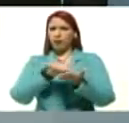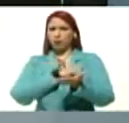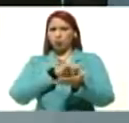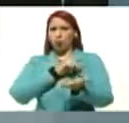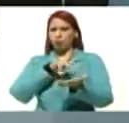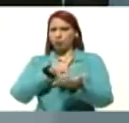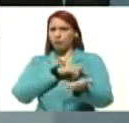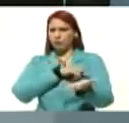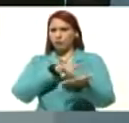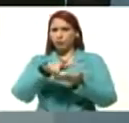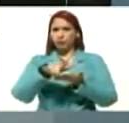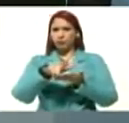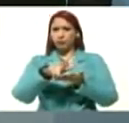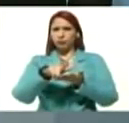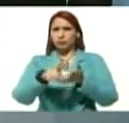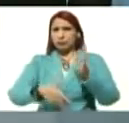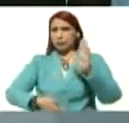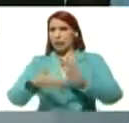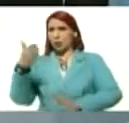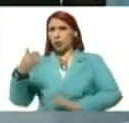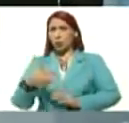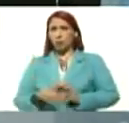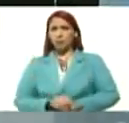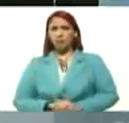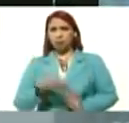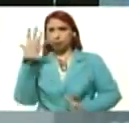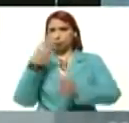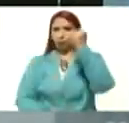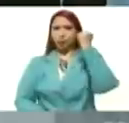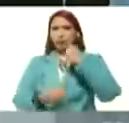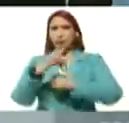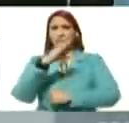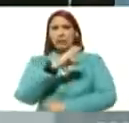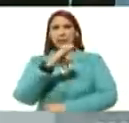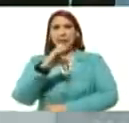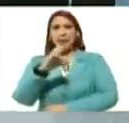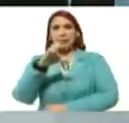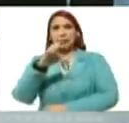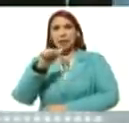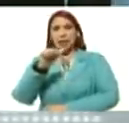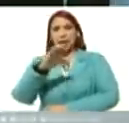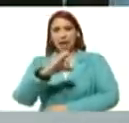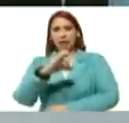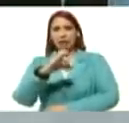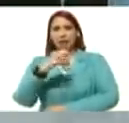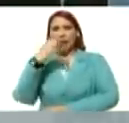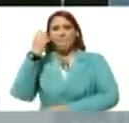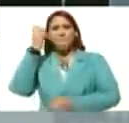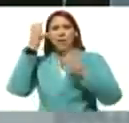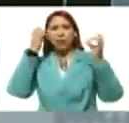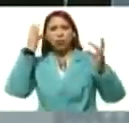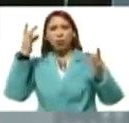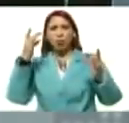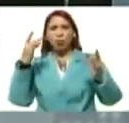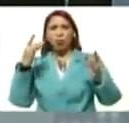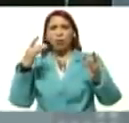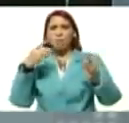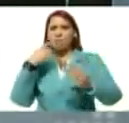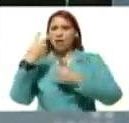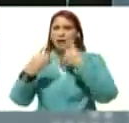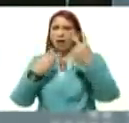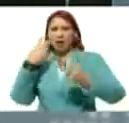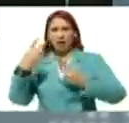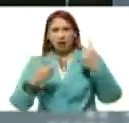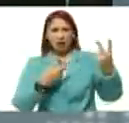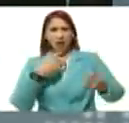él salió huyendo, de la CELAC, inventó una gira, que le fue muy mal, por España, y ahora aterrizó, en Nueva York, y hoy le